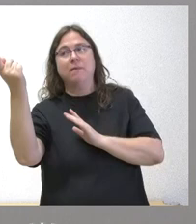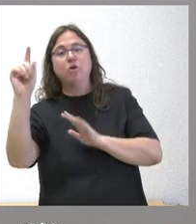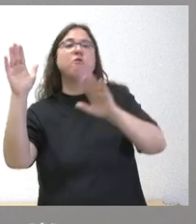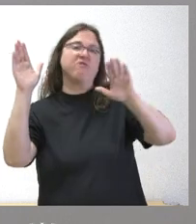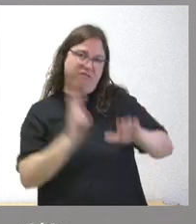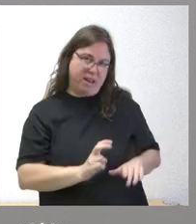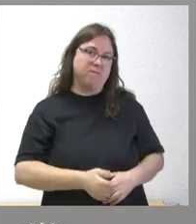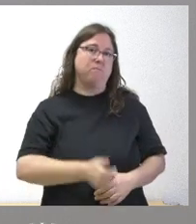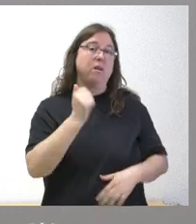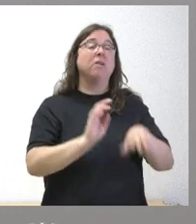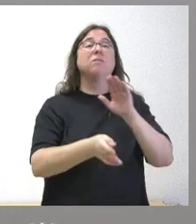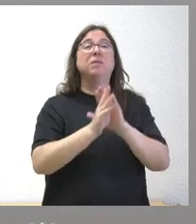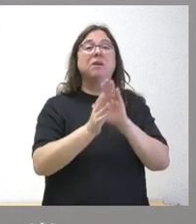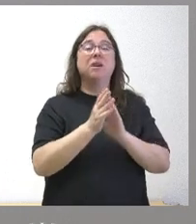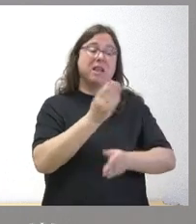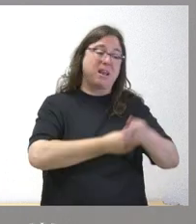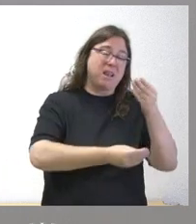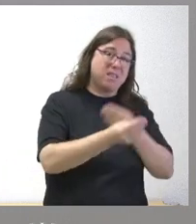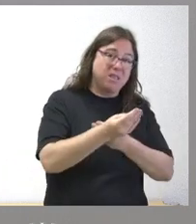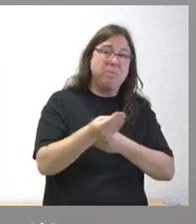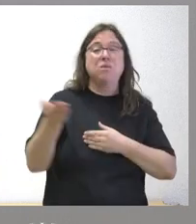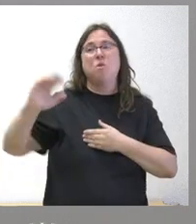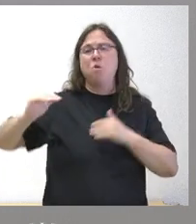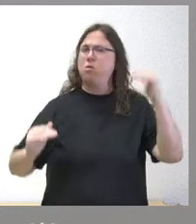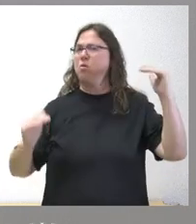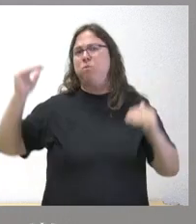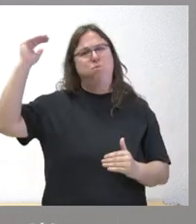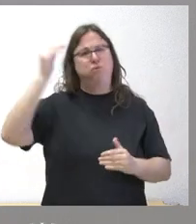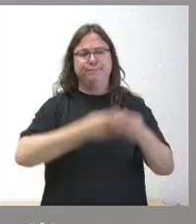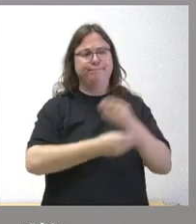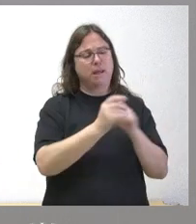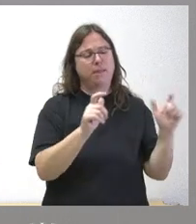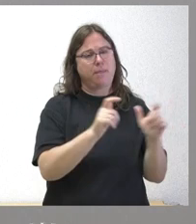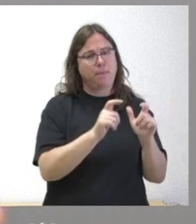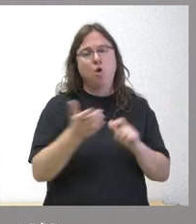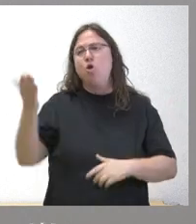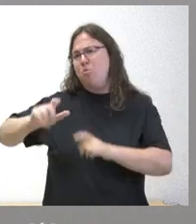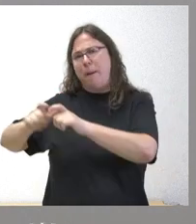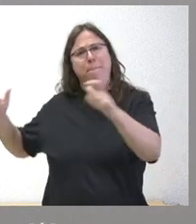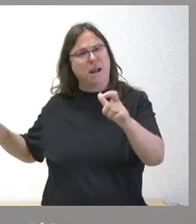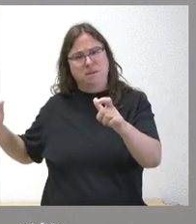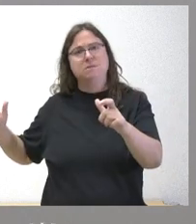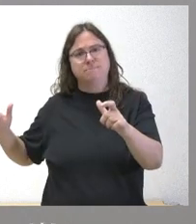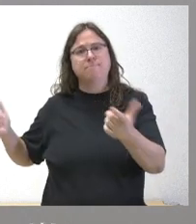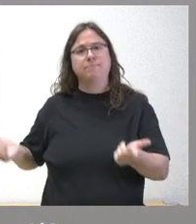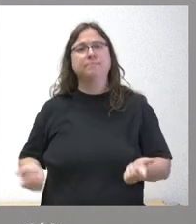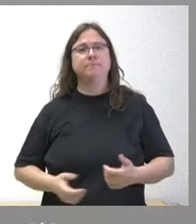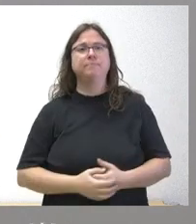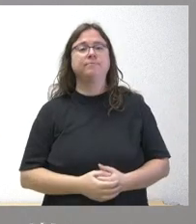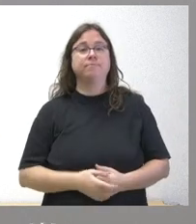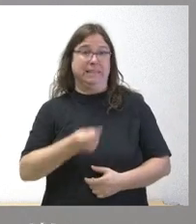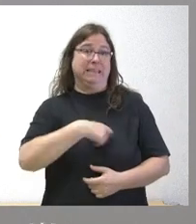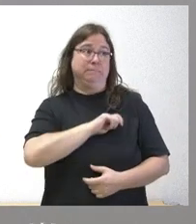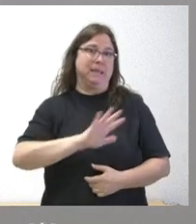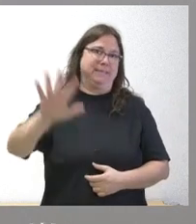seguimos teniendo un saldo vegetativo negativo nacen menos personas de las que fallecen en España